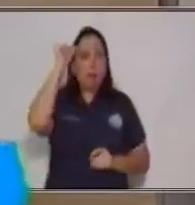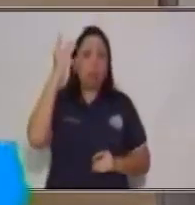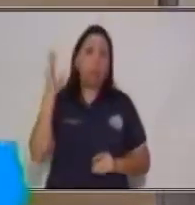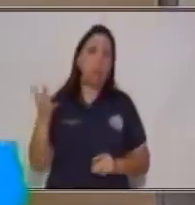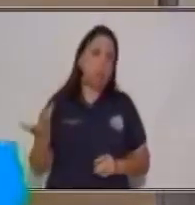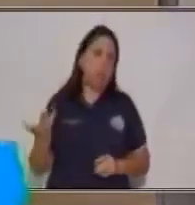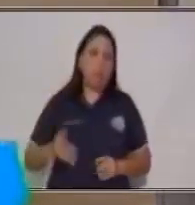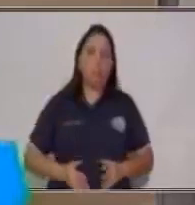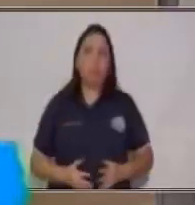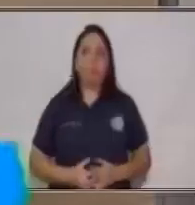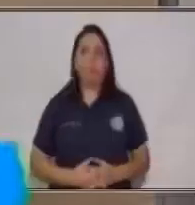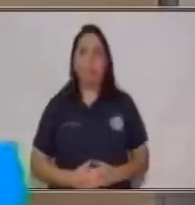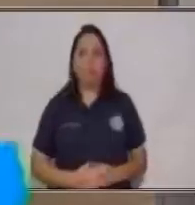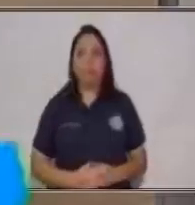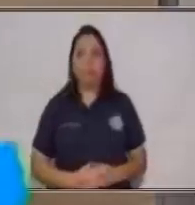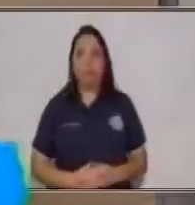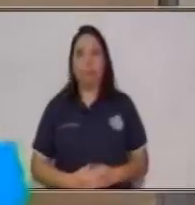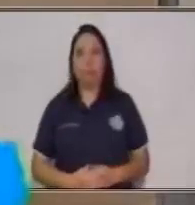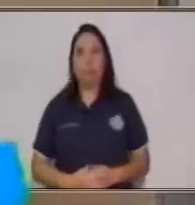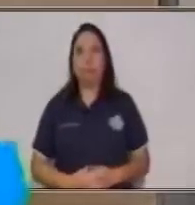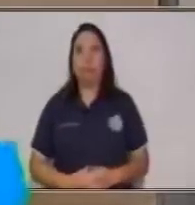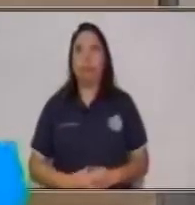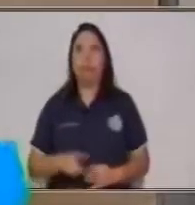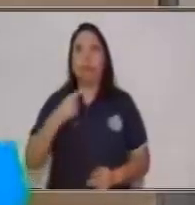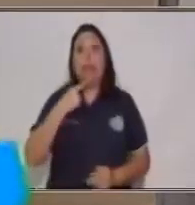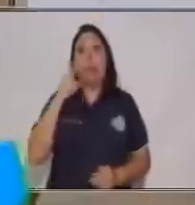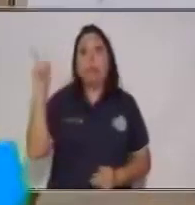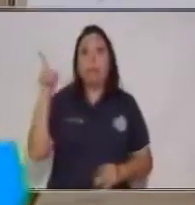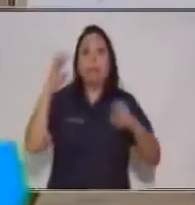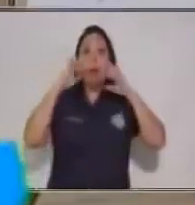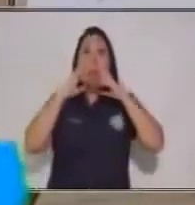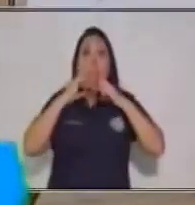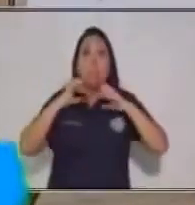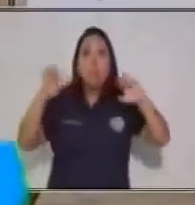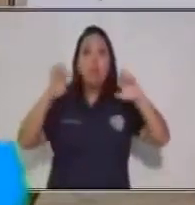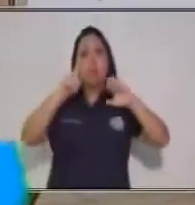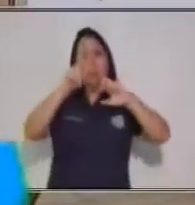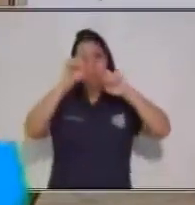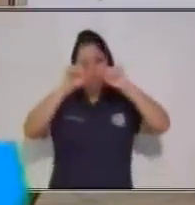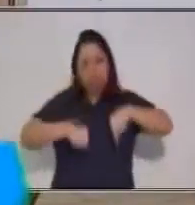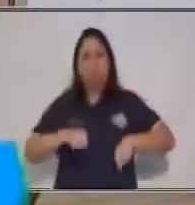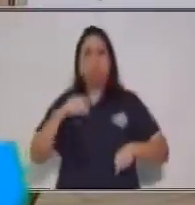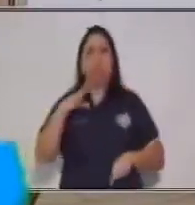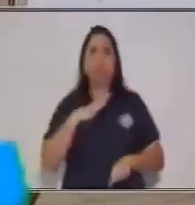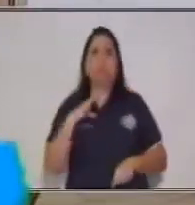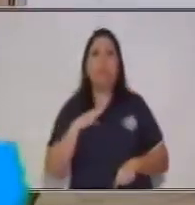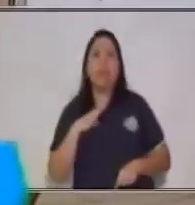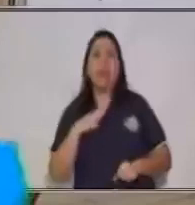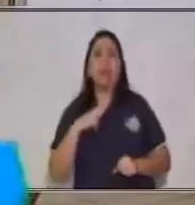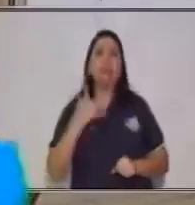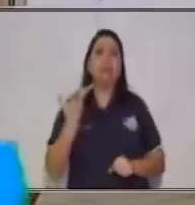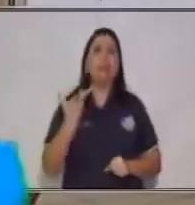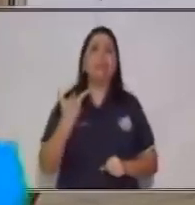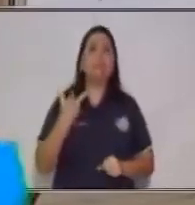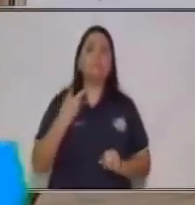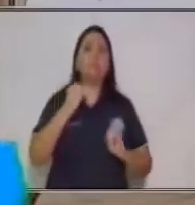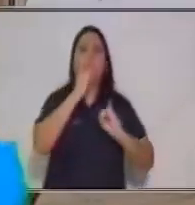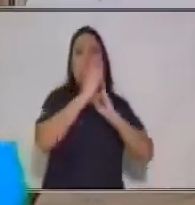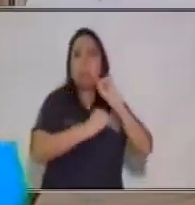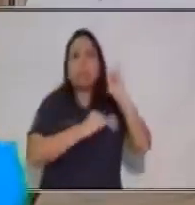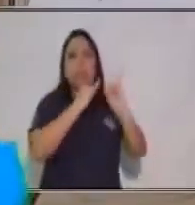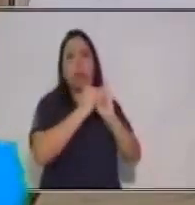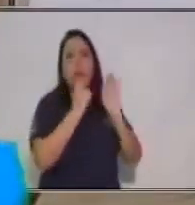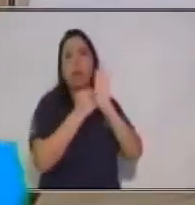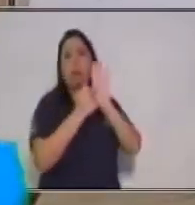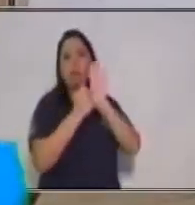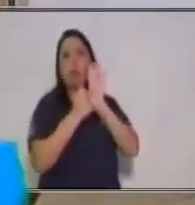herramientas para poderlo publicar. Ya sea que tengas acceso a publicarlo por internet o lo puedas publicar